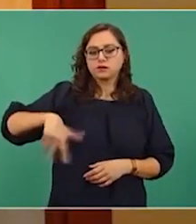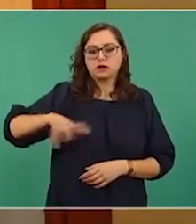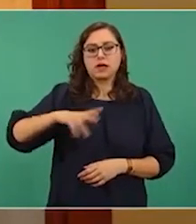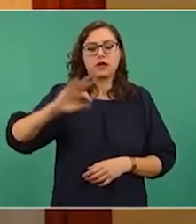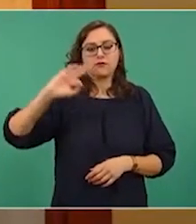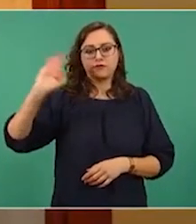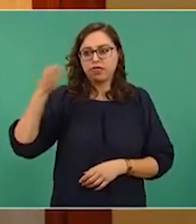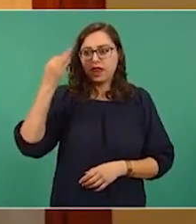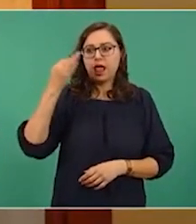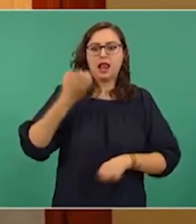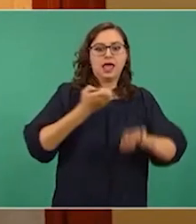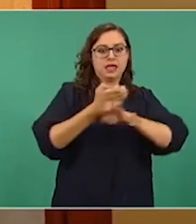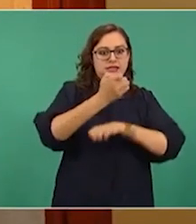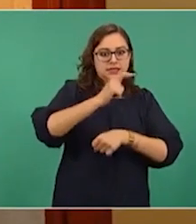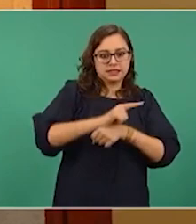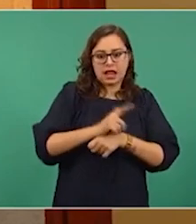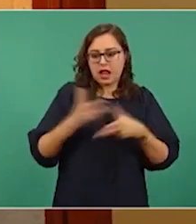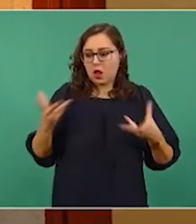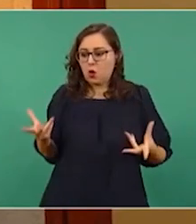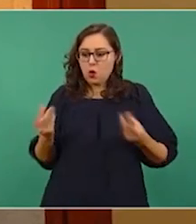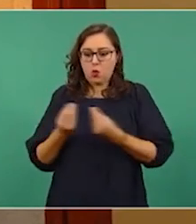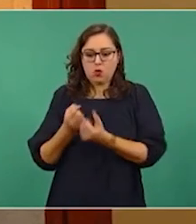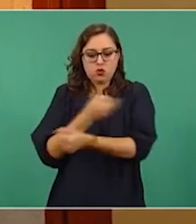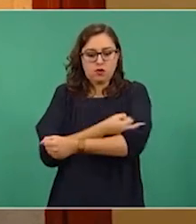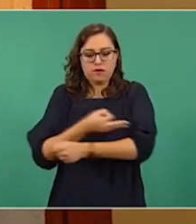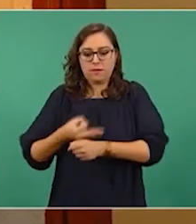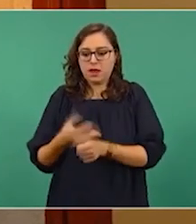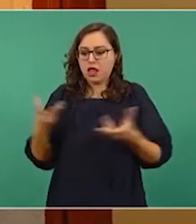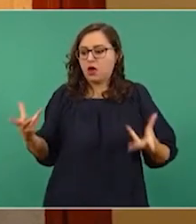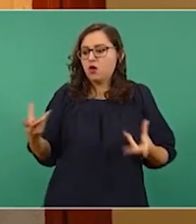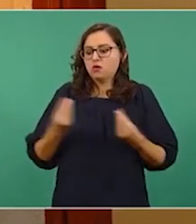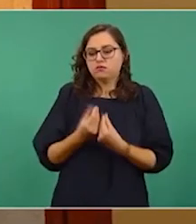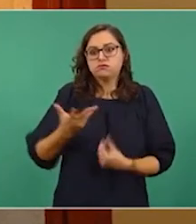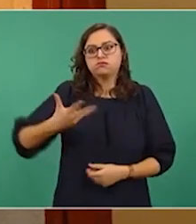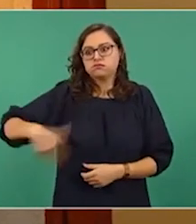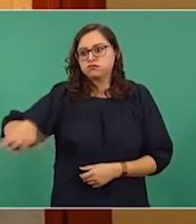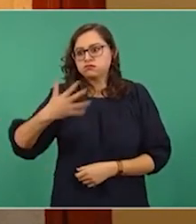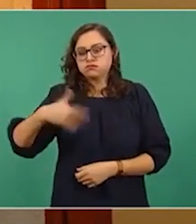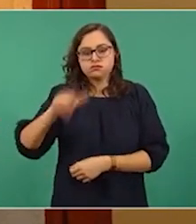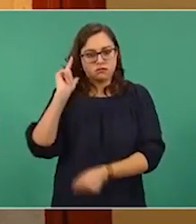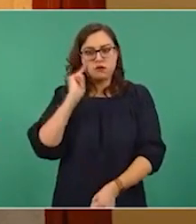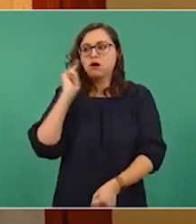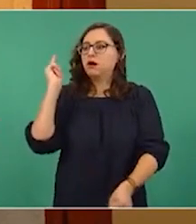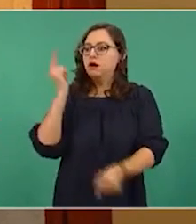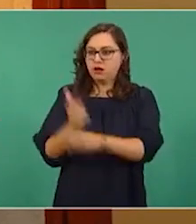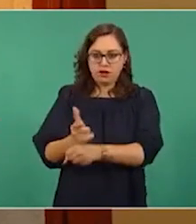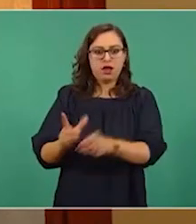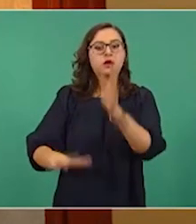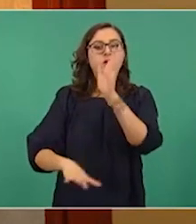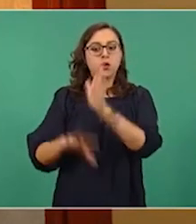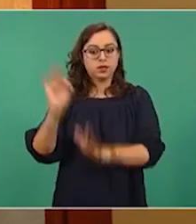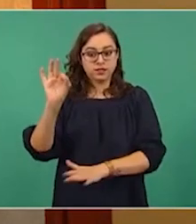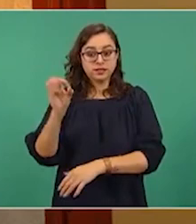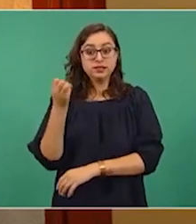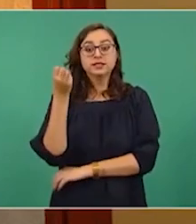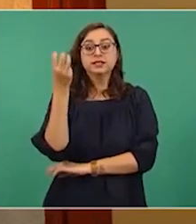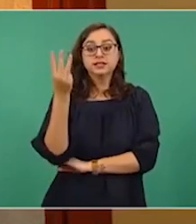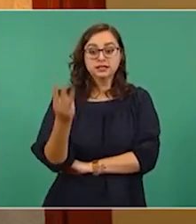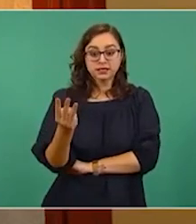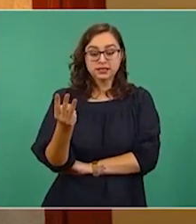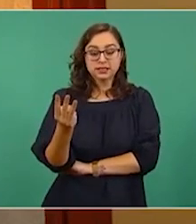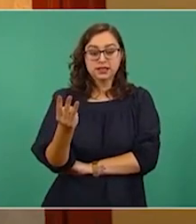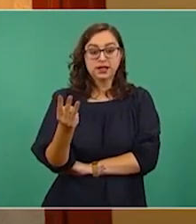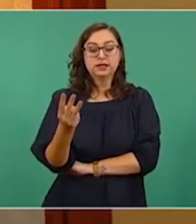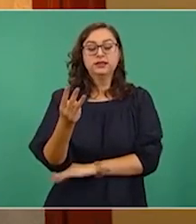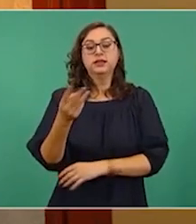y la Federación y la familia, se pudieron localizar. Se trataba de tres menores de